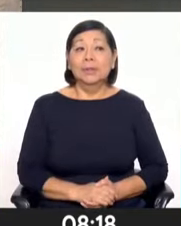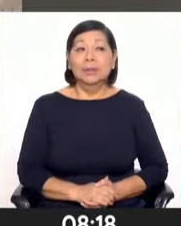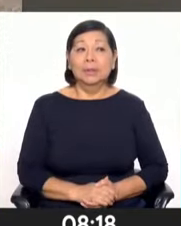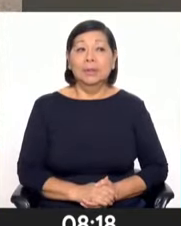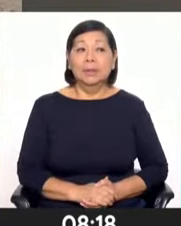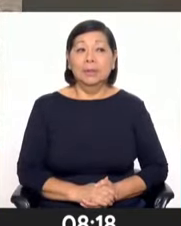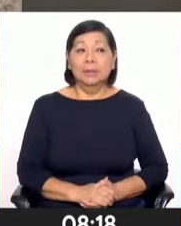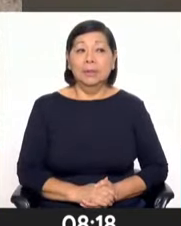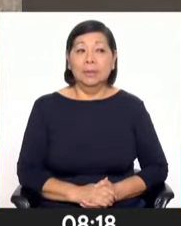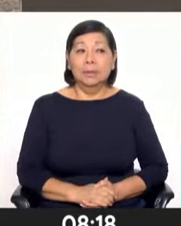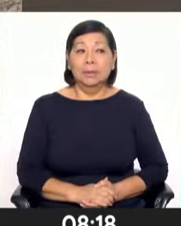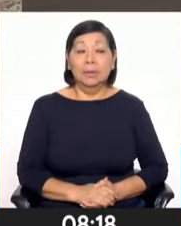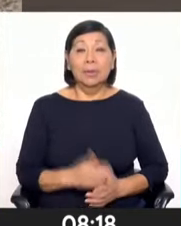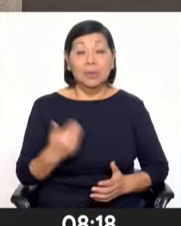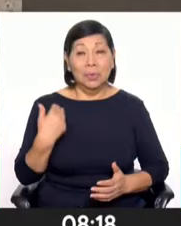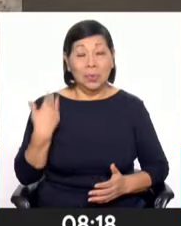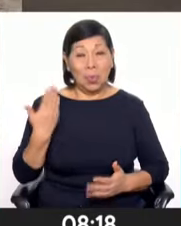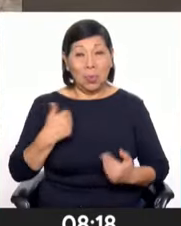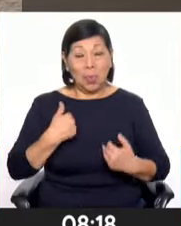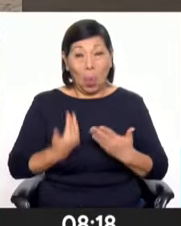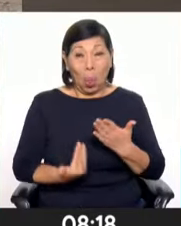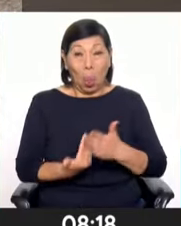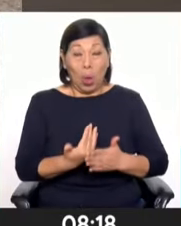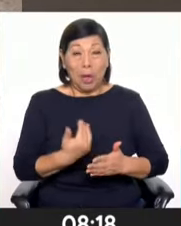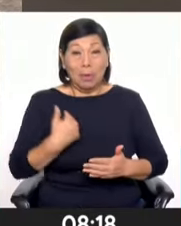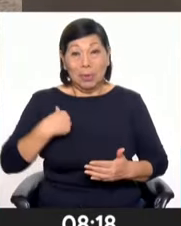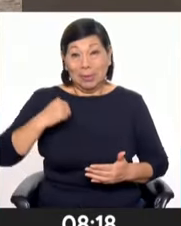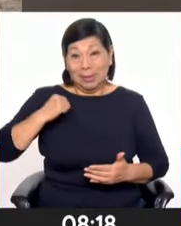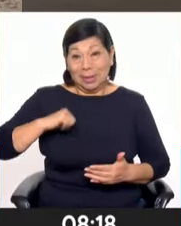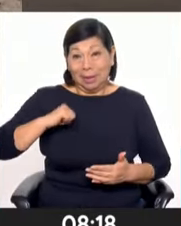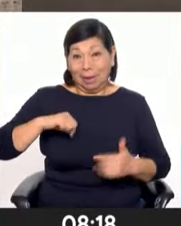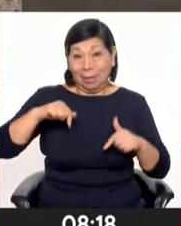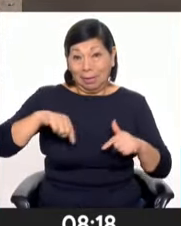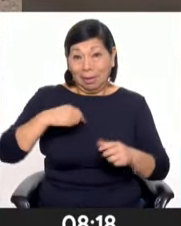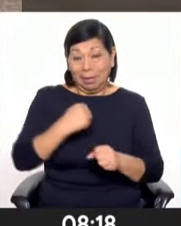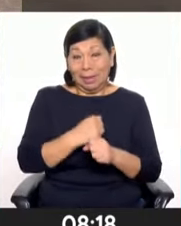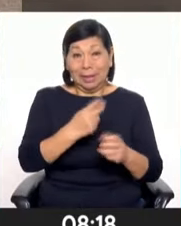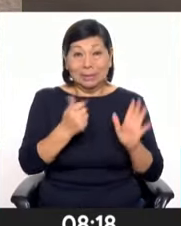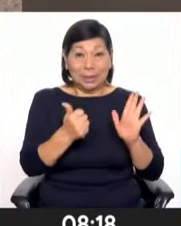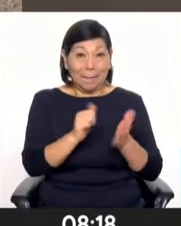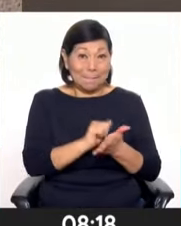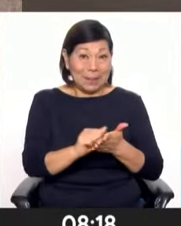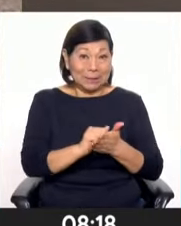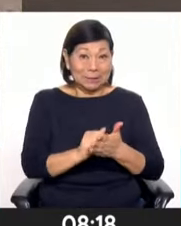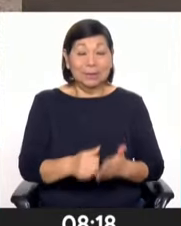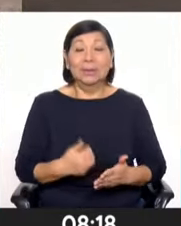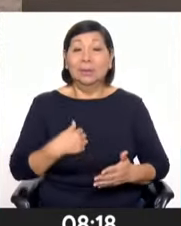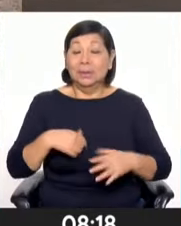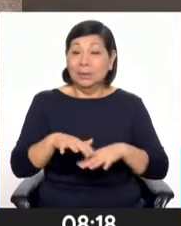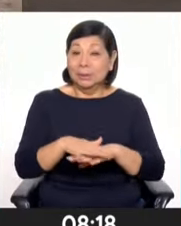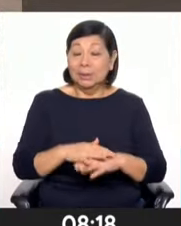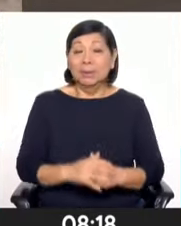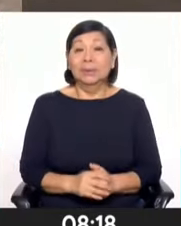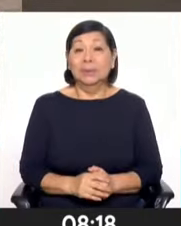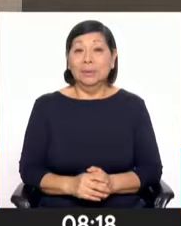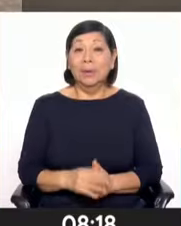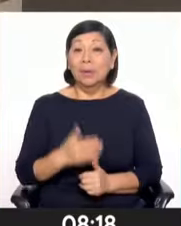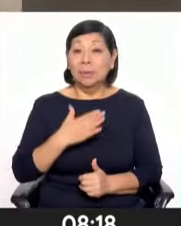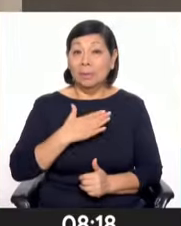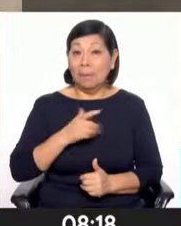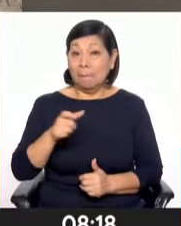llevo seis meses de gestión municipal y al inicio de esta gestión mi